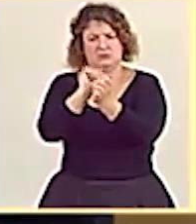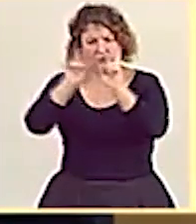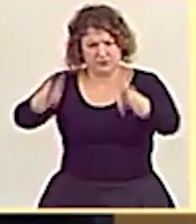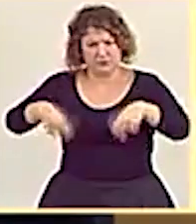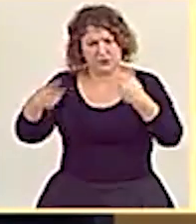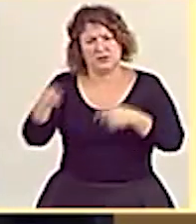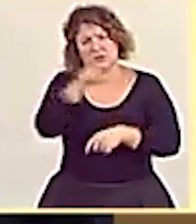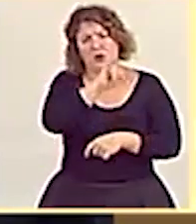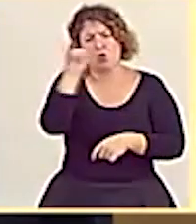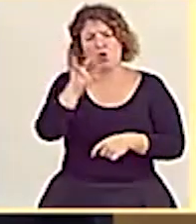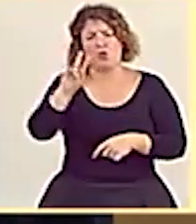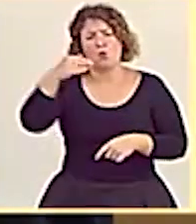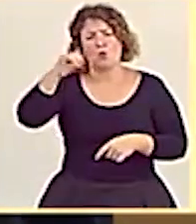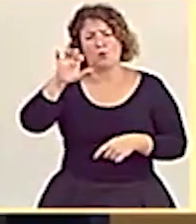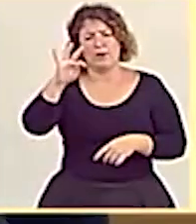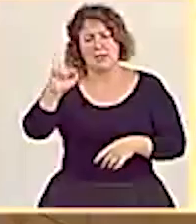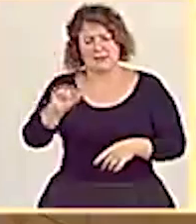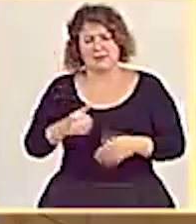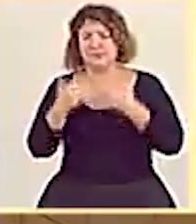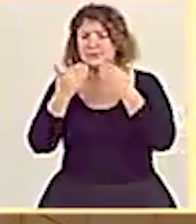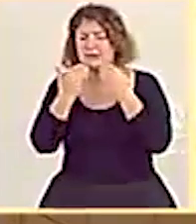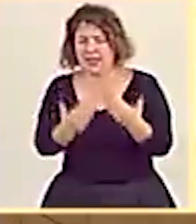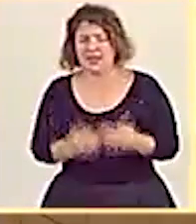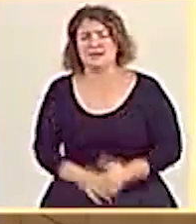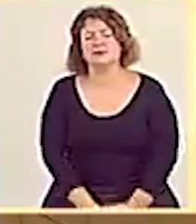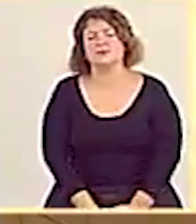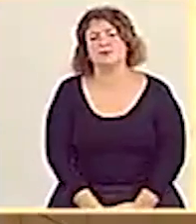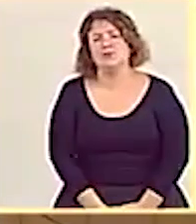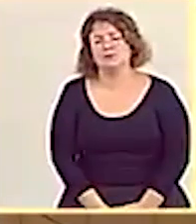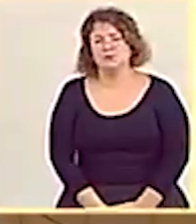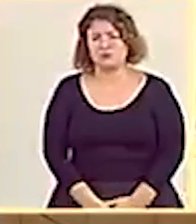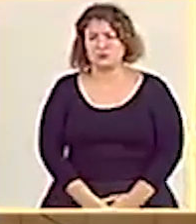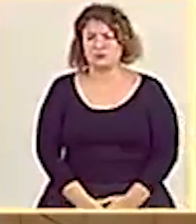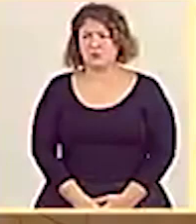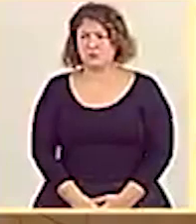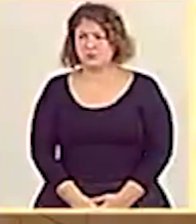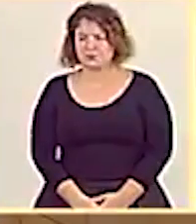Benzulleta. Muchas gracias. Gracias, señora ministra.